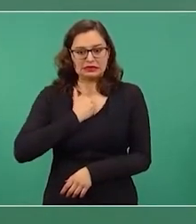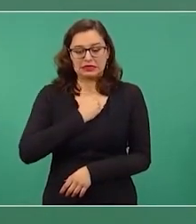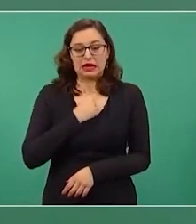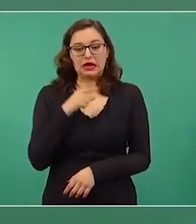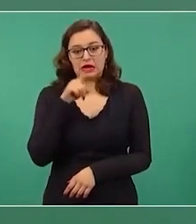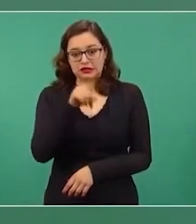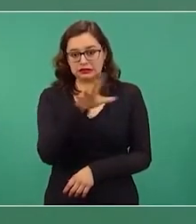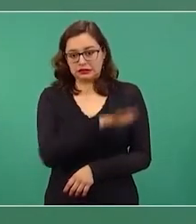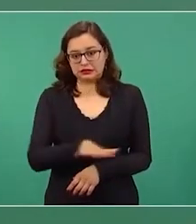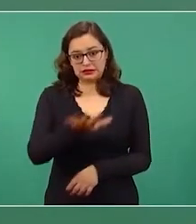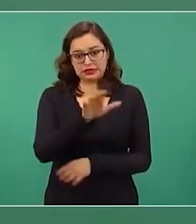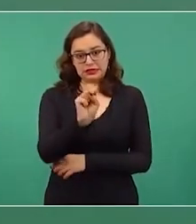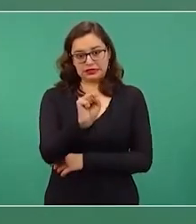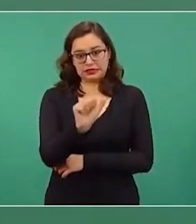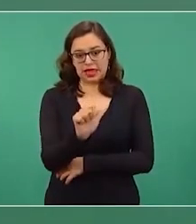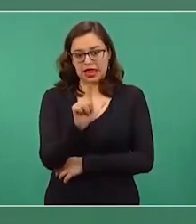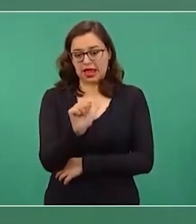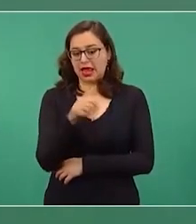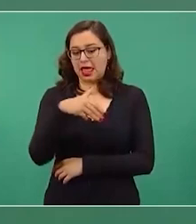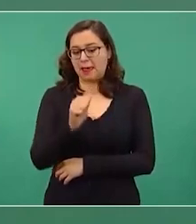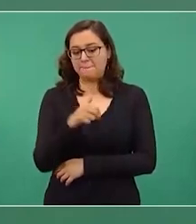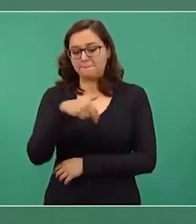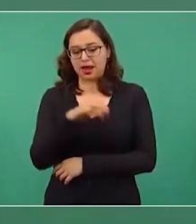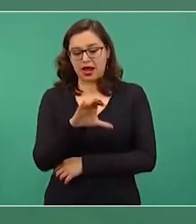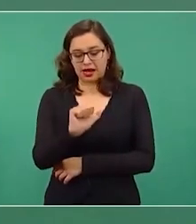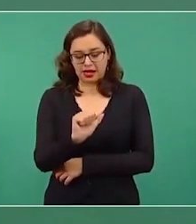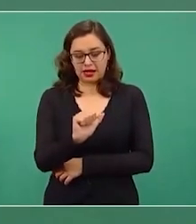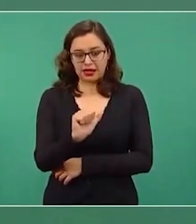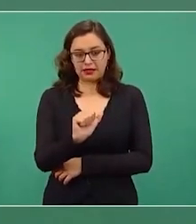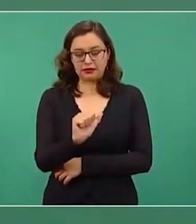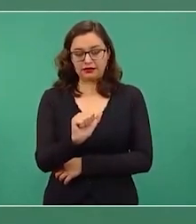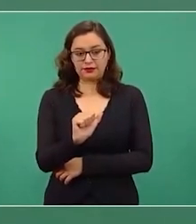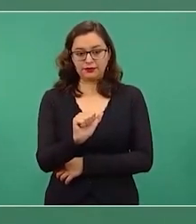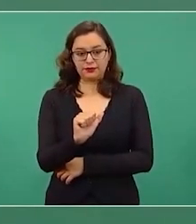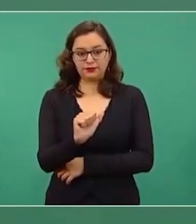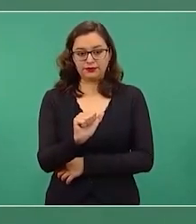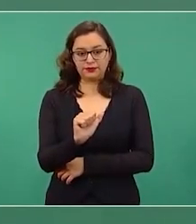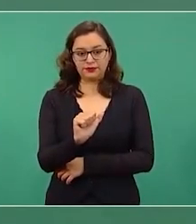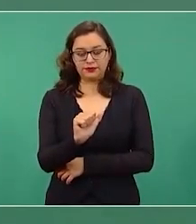Salamanca que llevaron de regalo